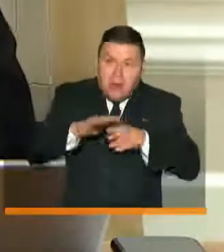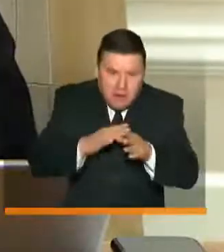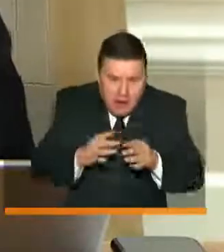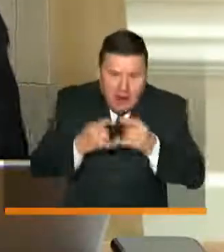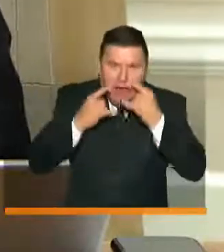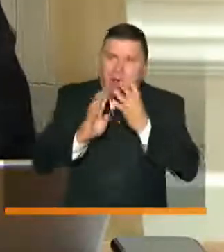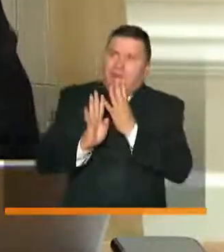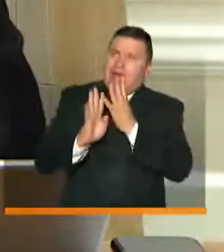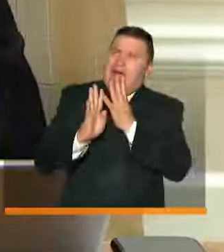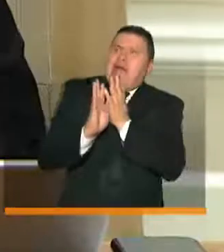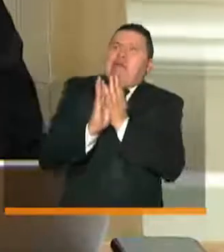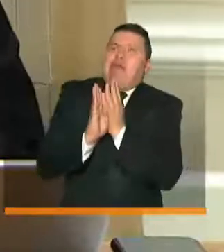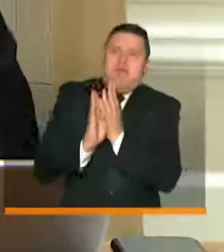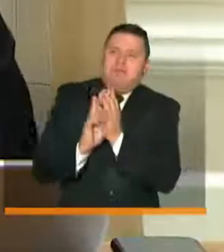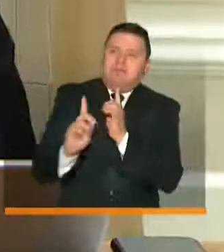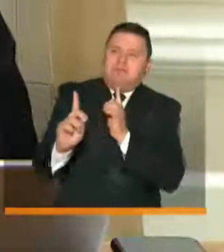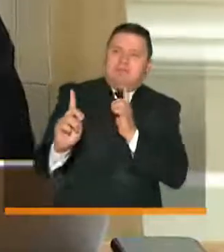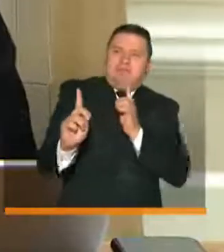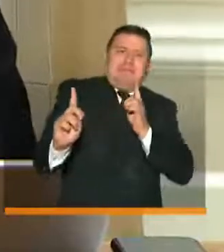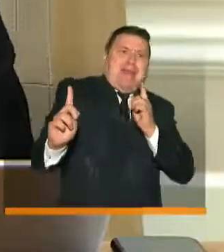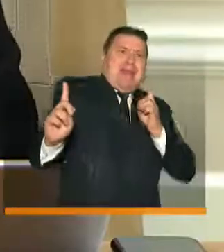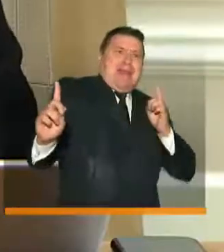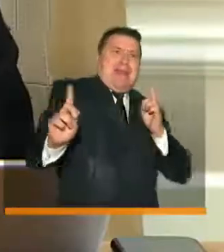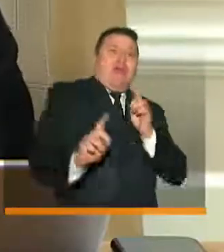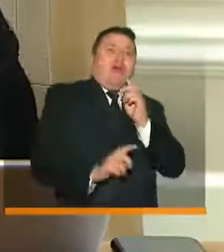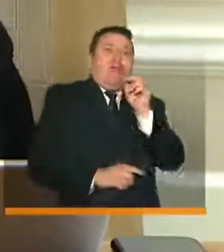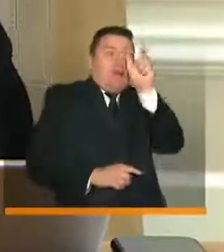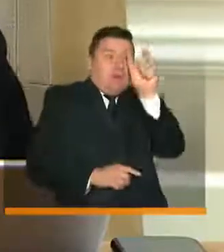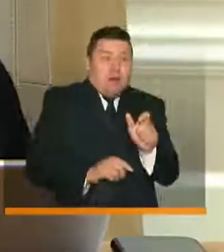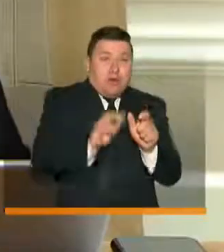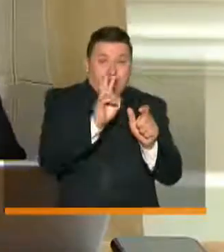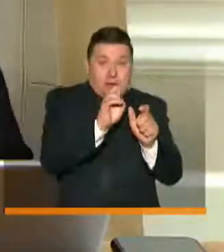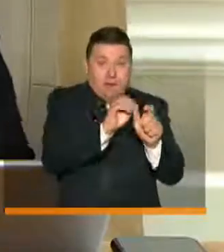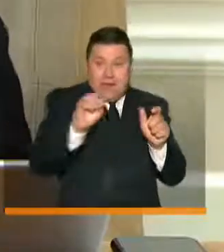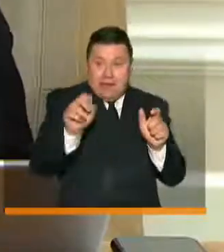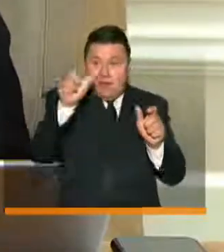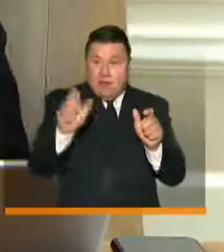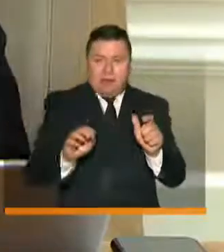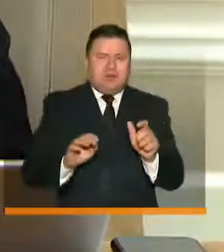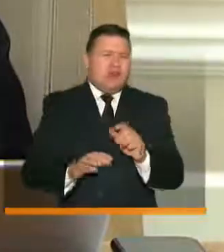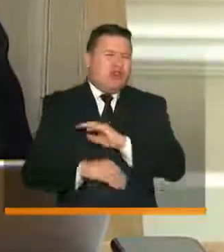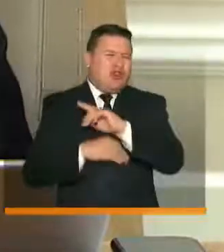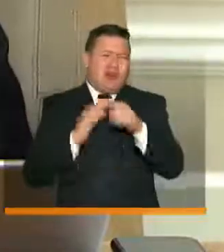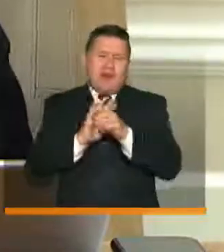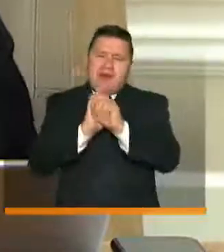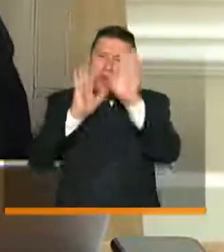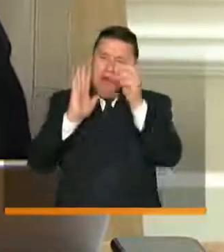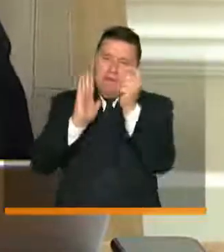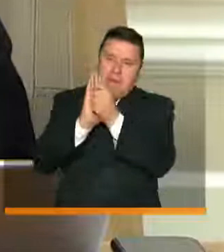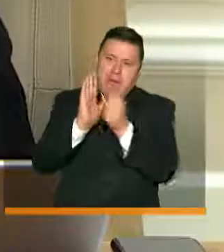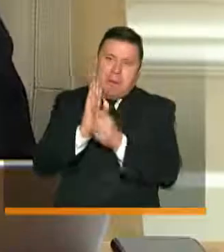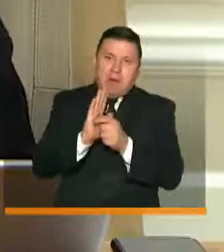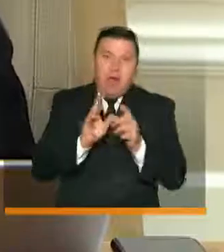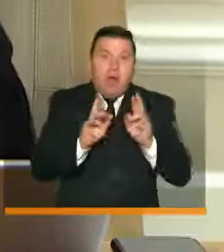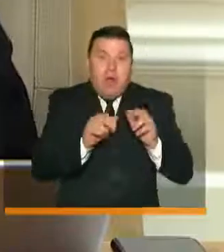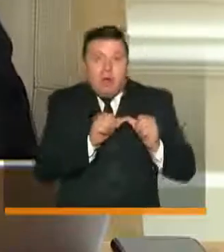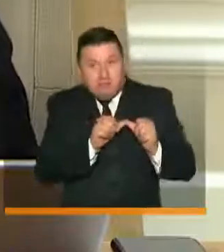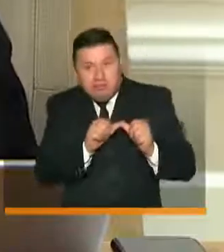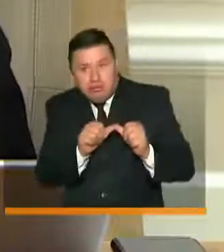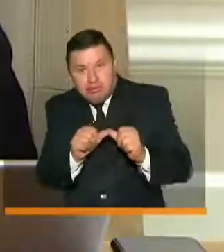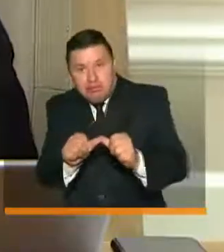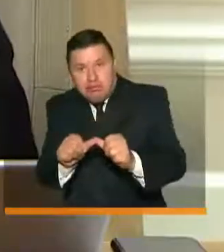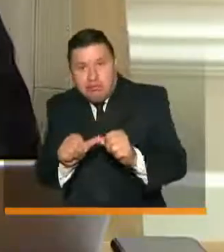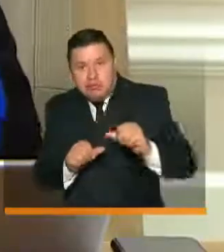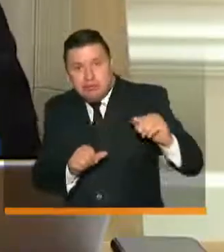filas donde haya una distancia mínimo de dos metros entre pasajero y pasajero. Todo eso es clave para lograr mantener y